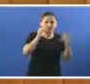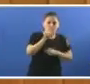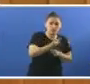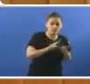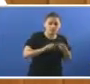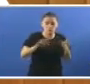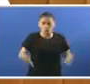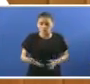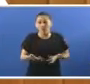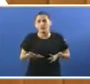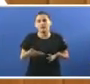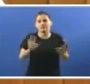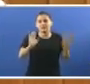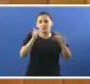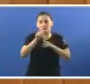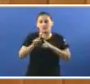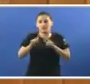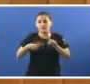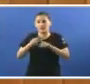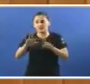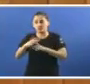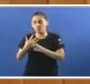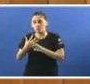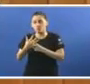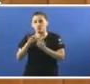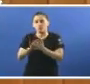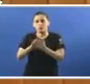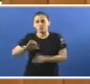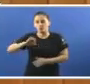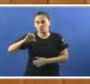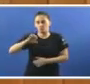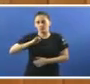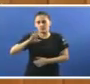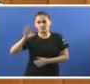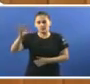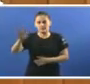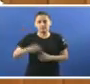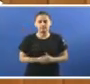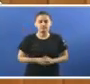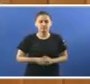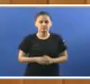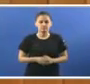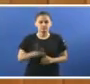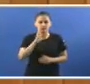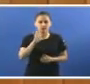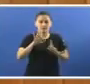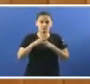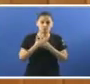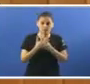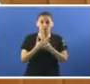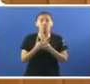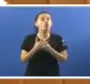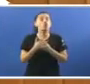como das urxencias de atención primaria Como a situación dos servizos hospitalarios no noso país Esta situación é a que veñen